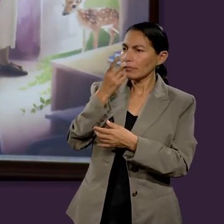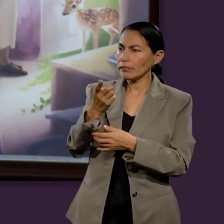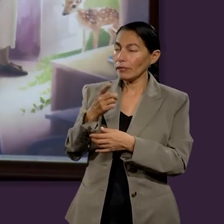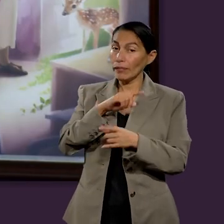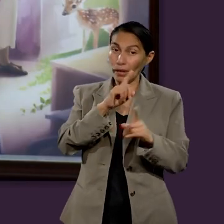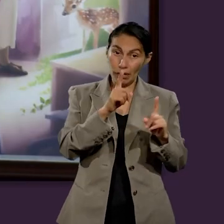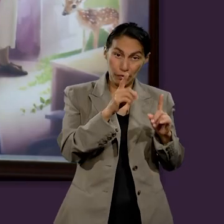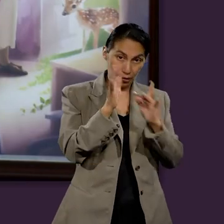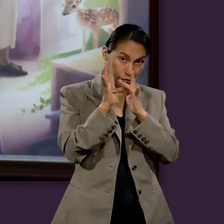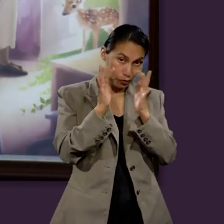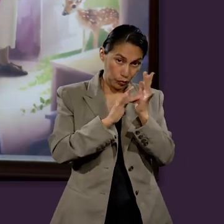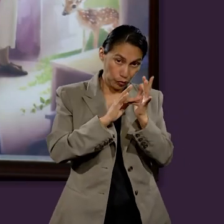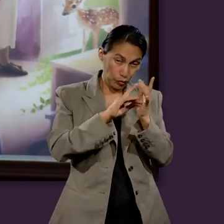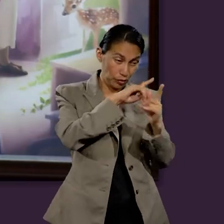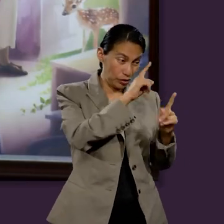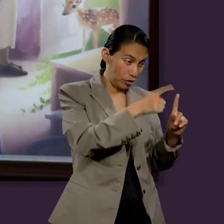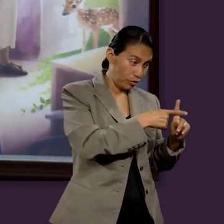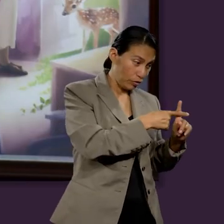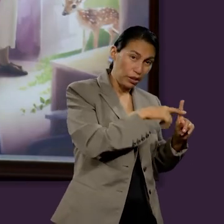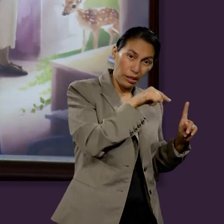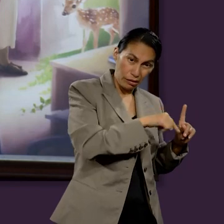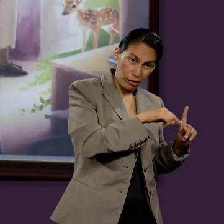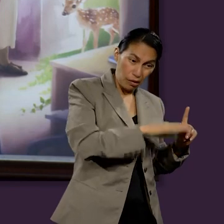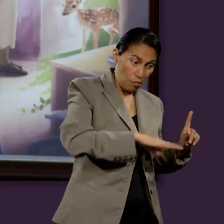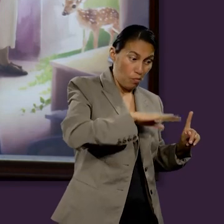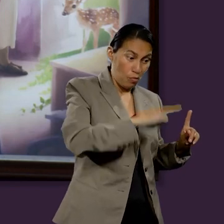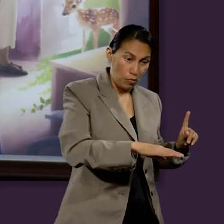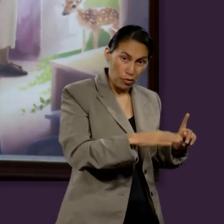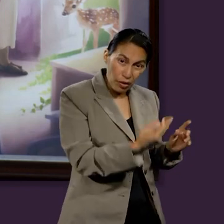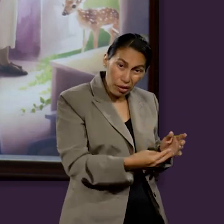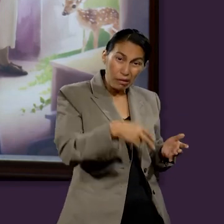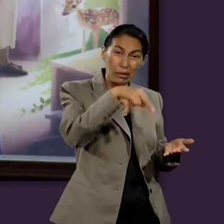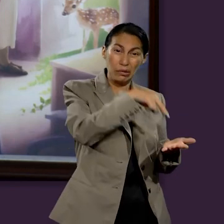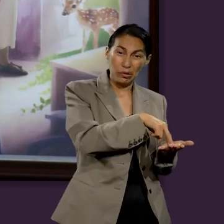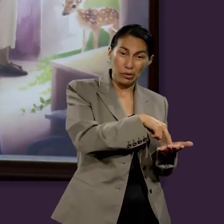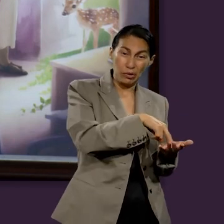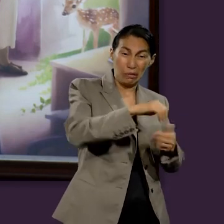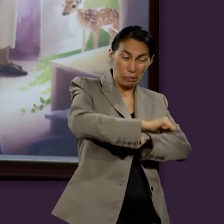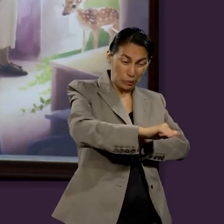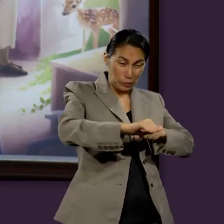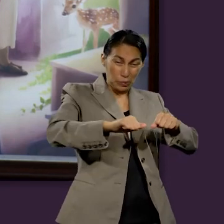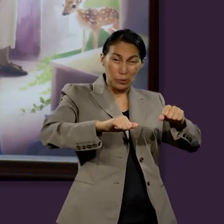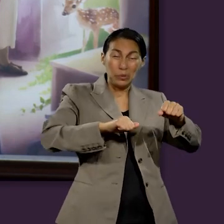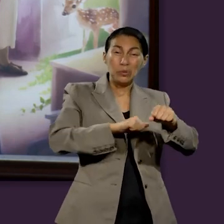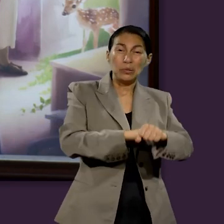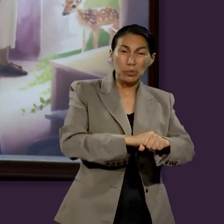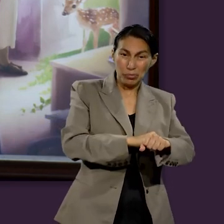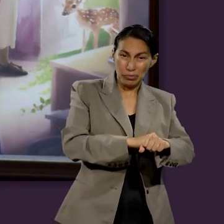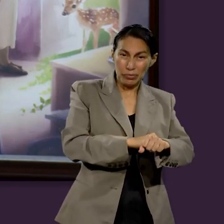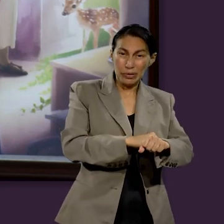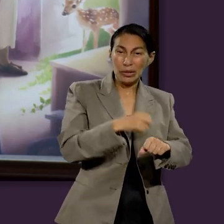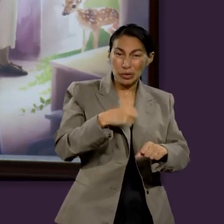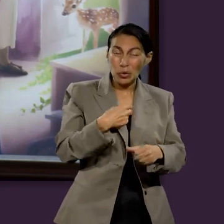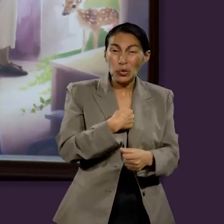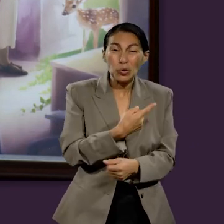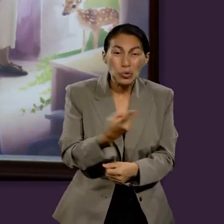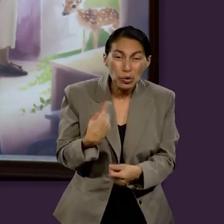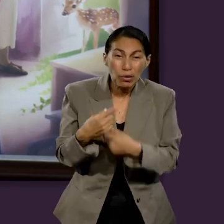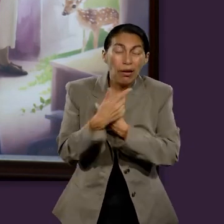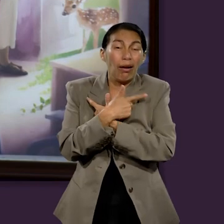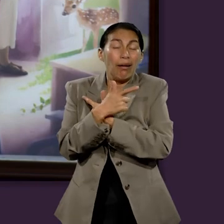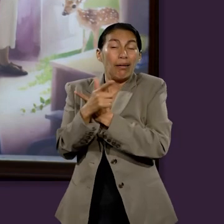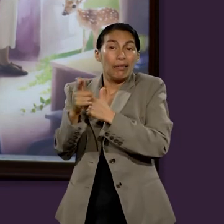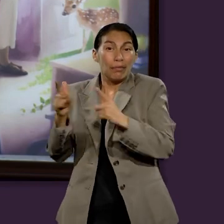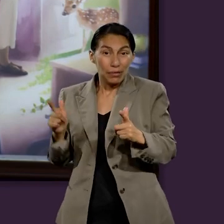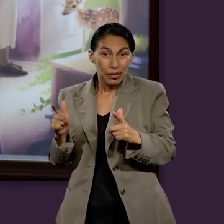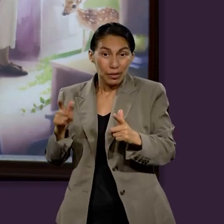en la cruz es donde Jesús ganó la victoria, ¿y cómo la ganó? Pagando con su sangre por nuestros